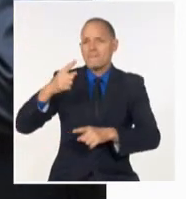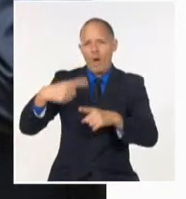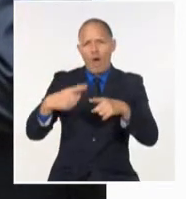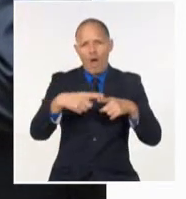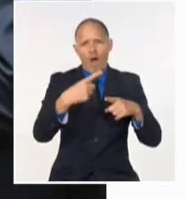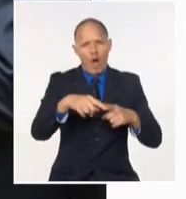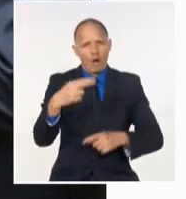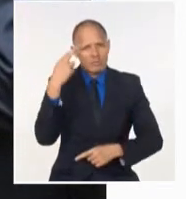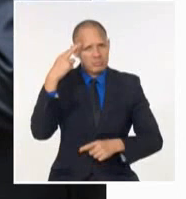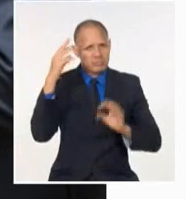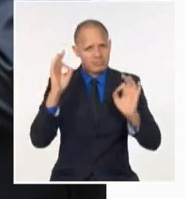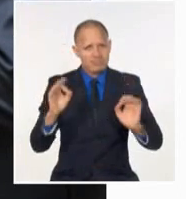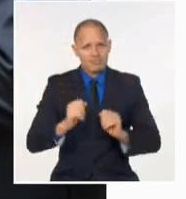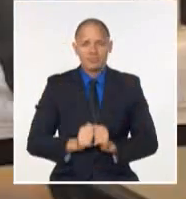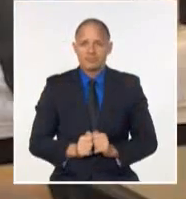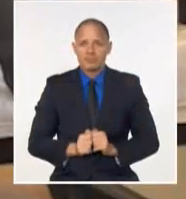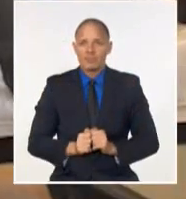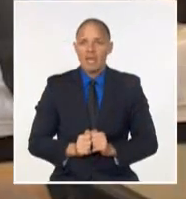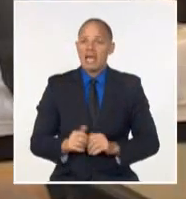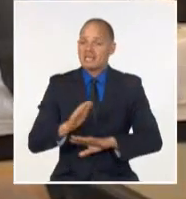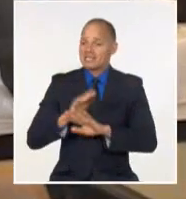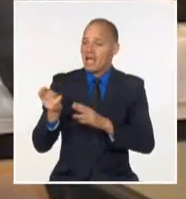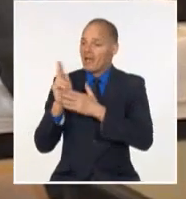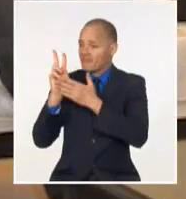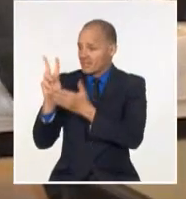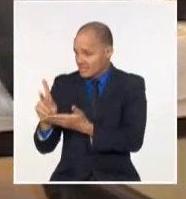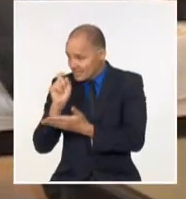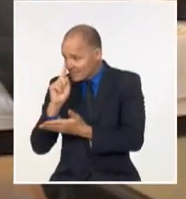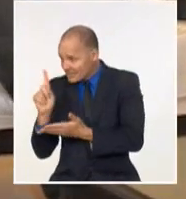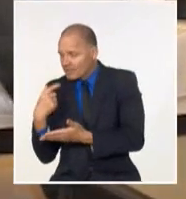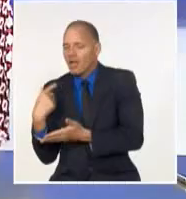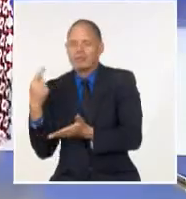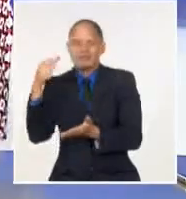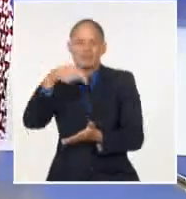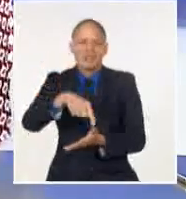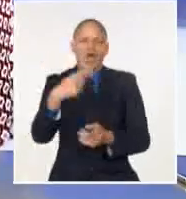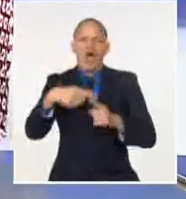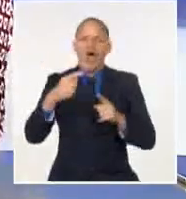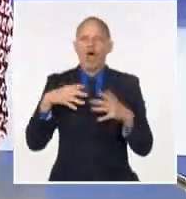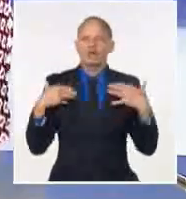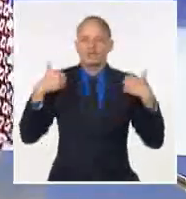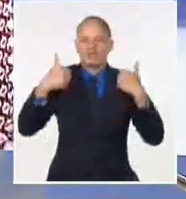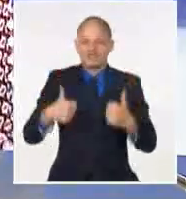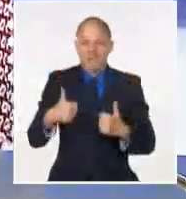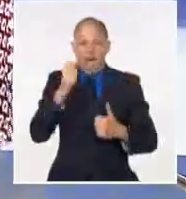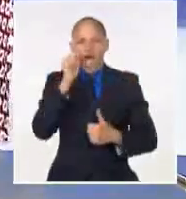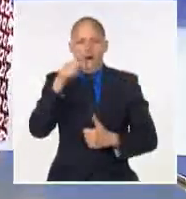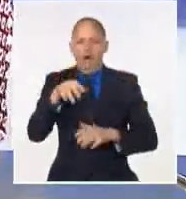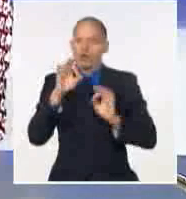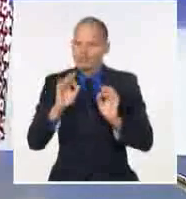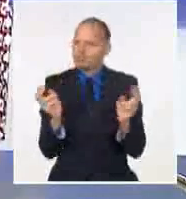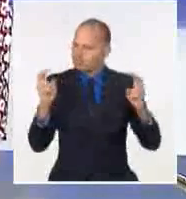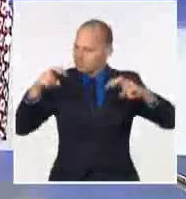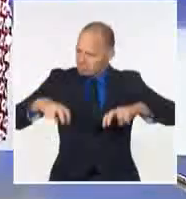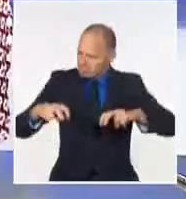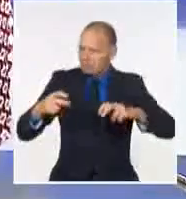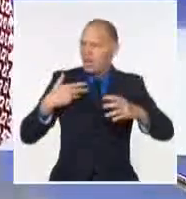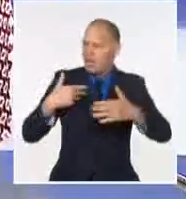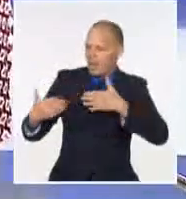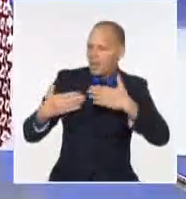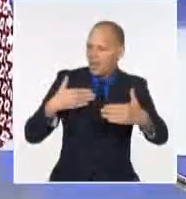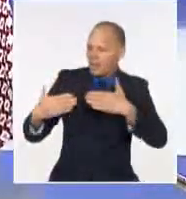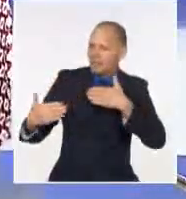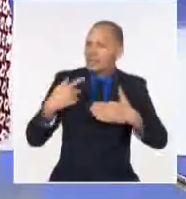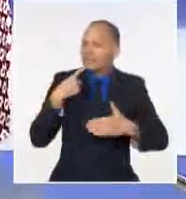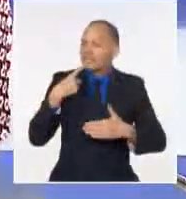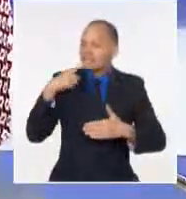humanos. Como parte de su visita, también fue recibido por el canciller Vicen Viruta, quien destacó que es la primera delegación de